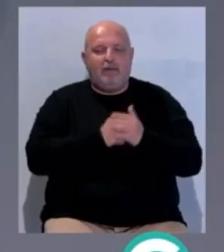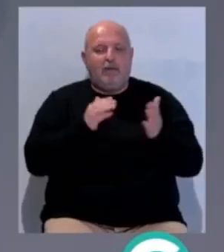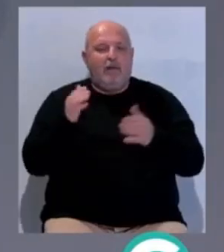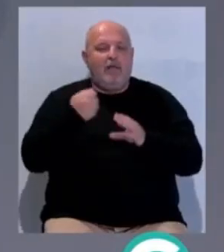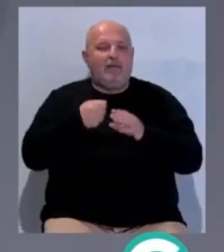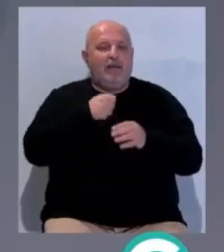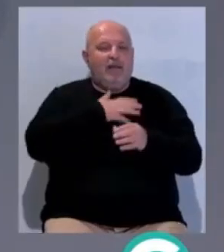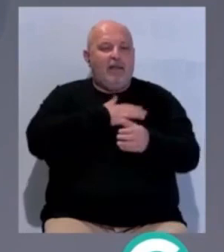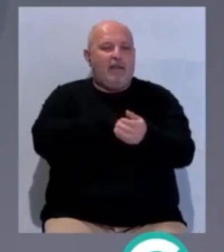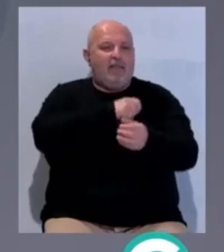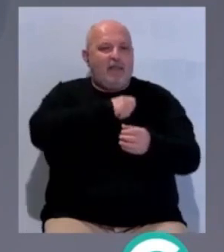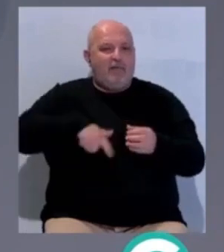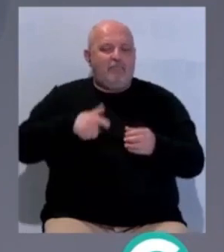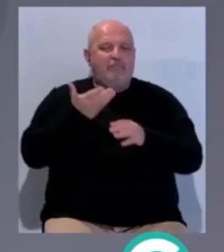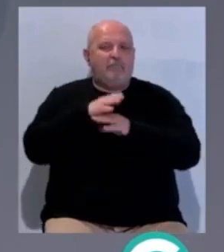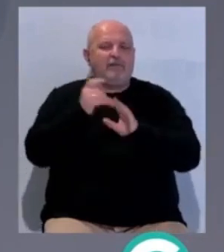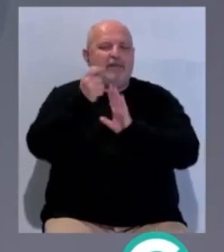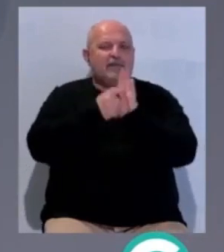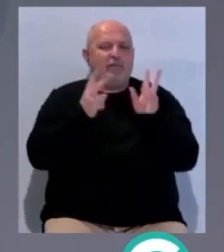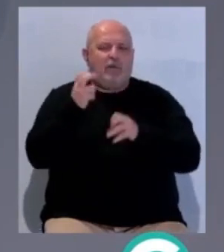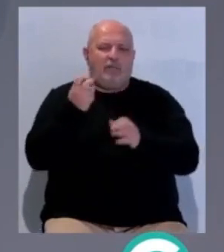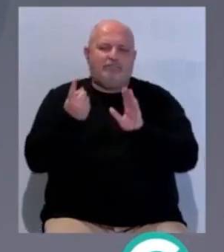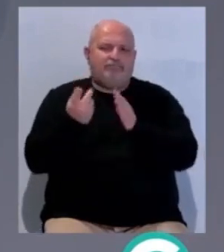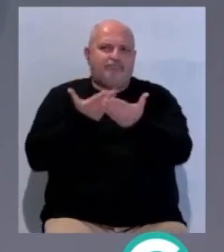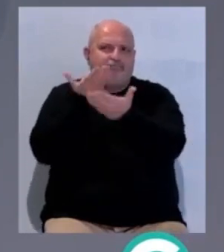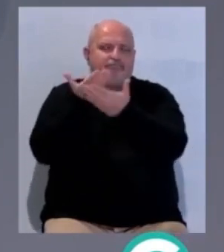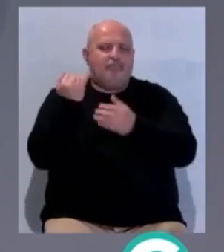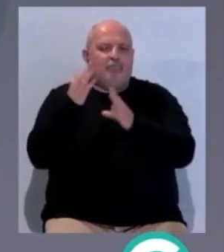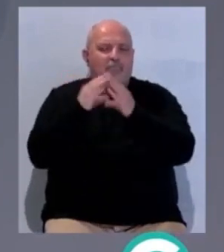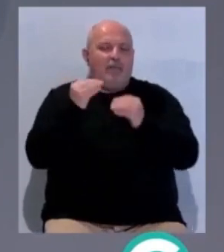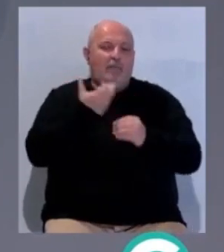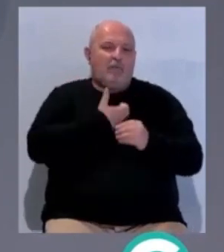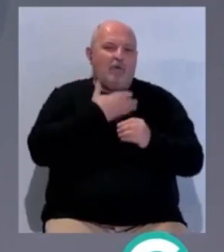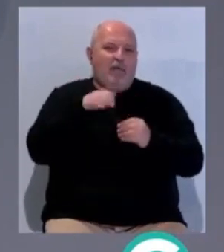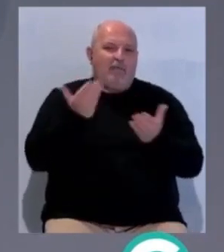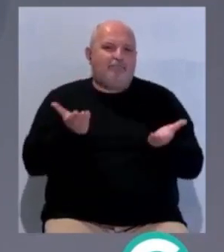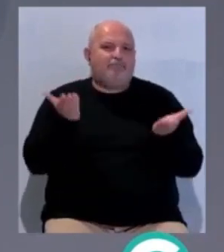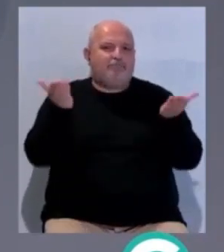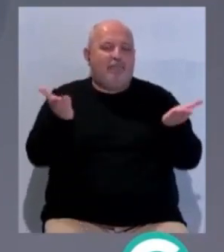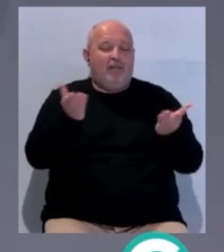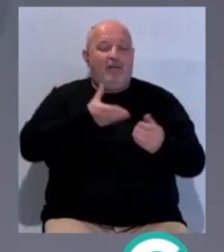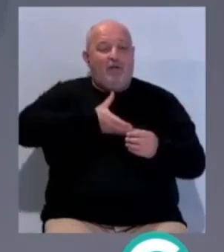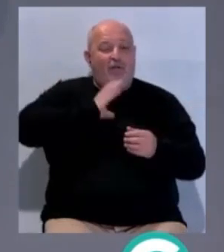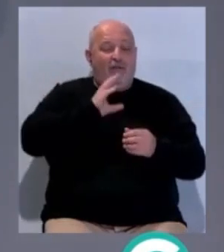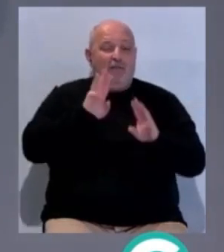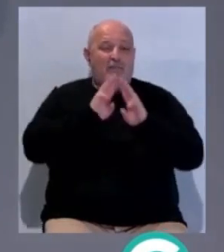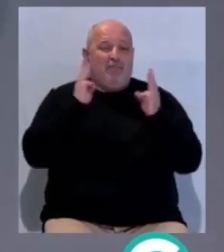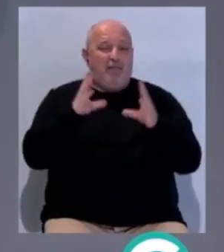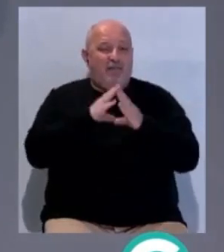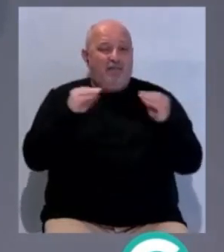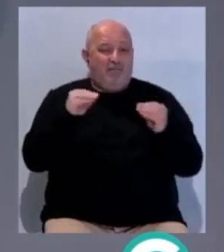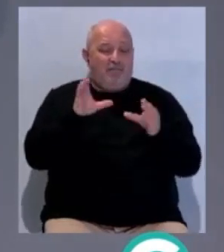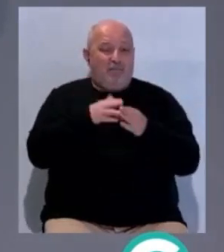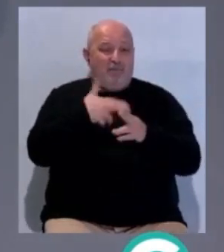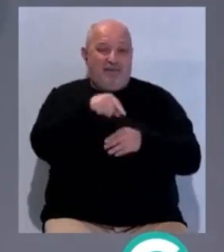Adelante Andalucía vuelve a exigir la tasa turística a la Junta y también al Ayuntamiento de Cádiz. Los concejales en Cádiz y parlamentarios andaluces